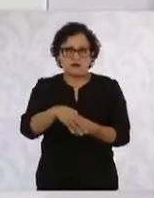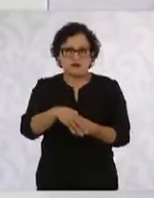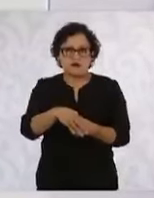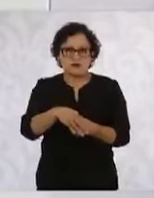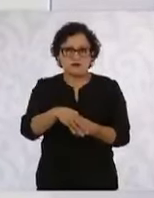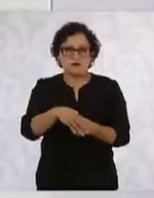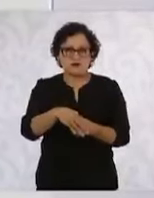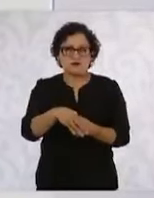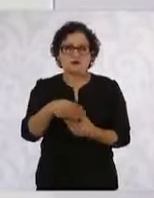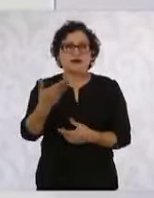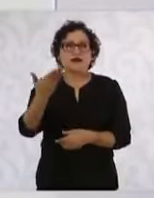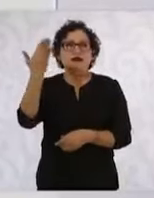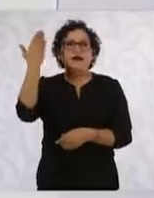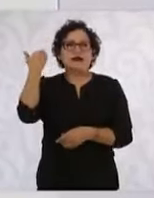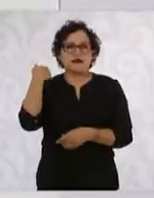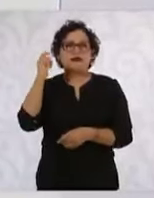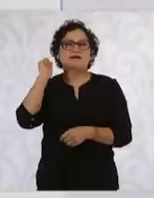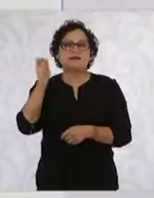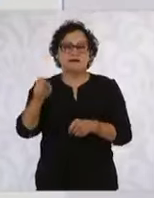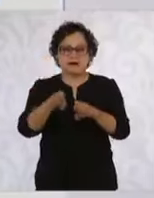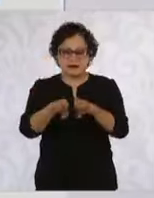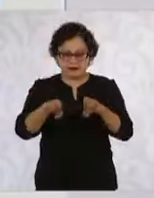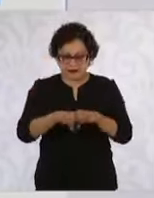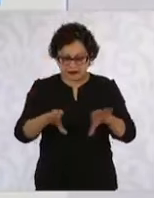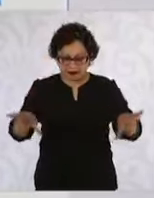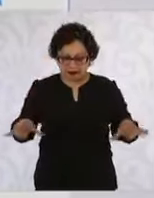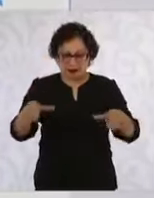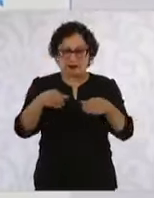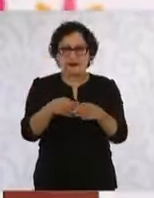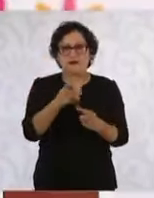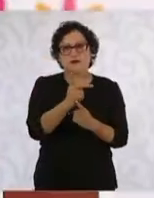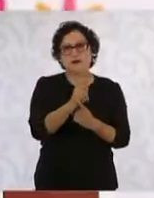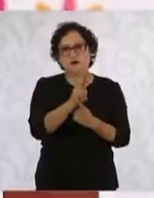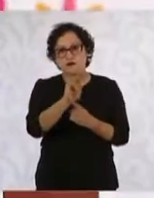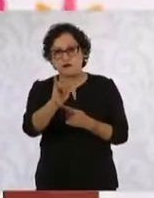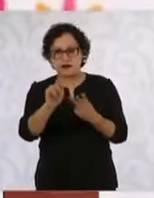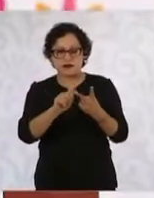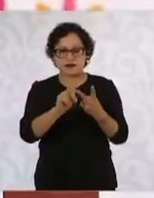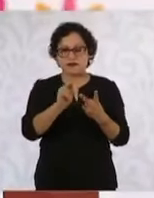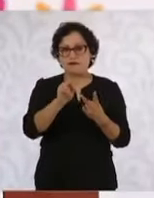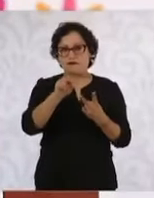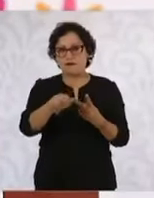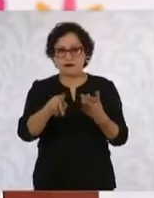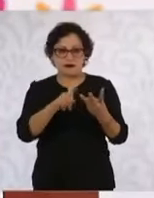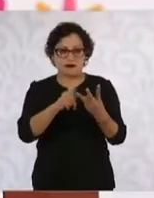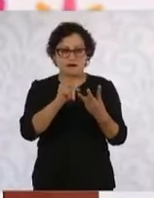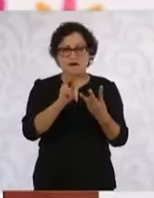alianza del Grupo Conservador del PRI, el PAN y el extinto PRD,